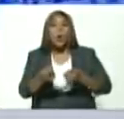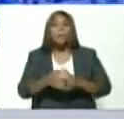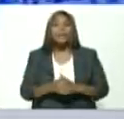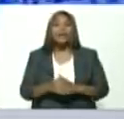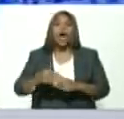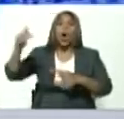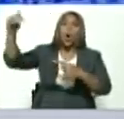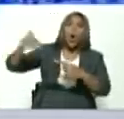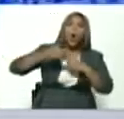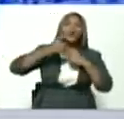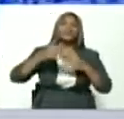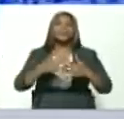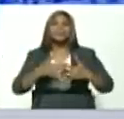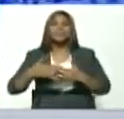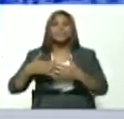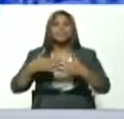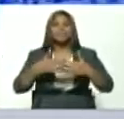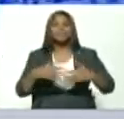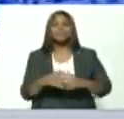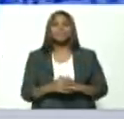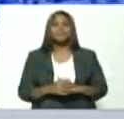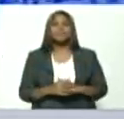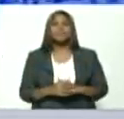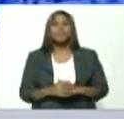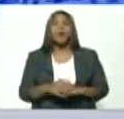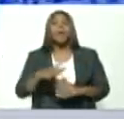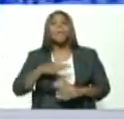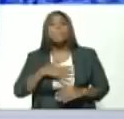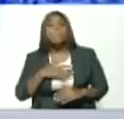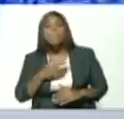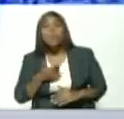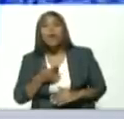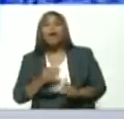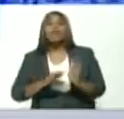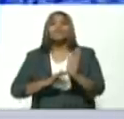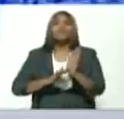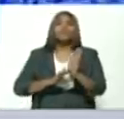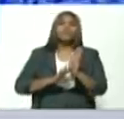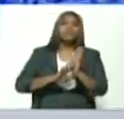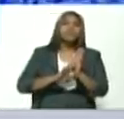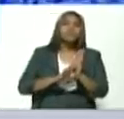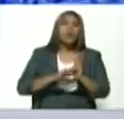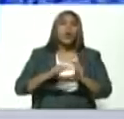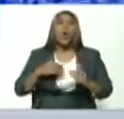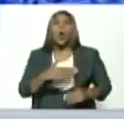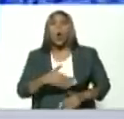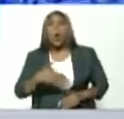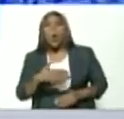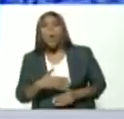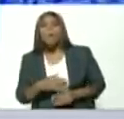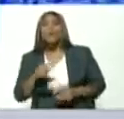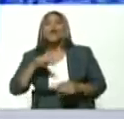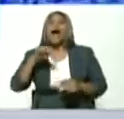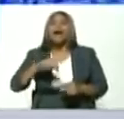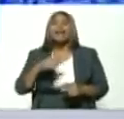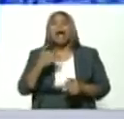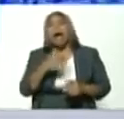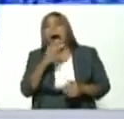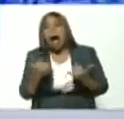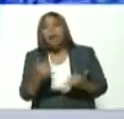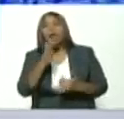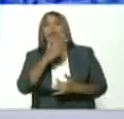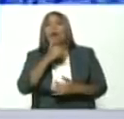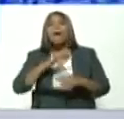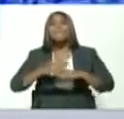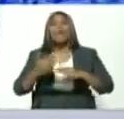las líneas fundamentales para recuperar el estado de bienestar vulnerado por la guerra